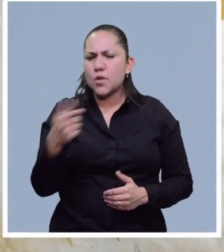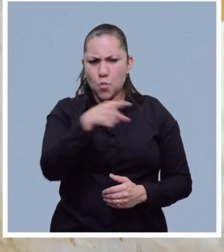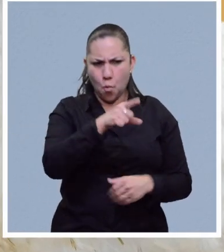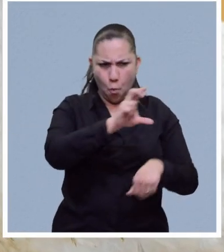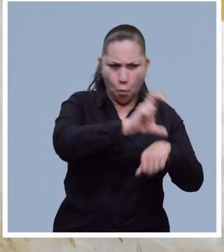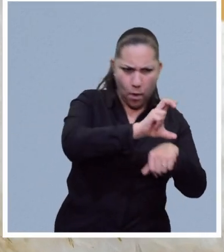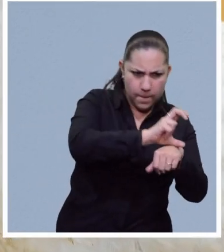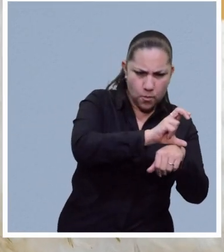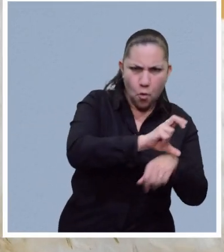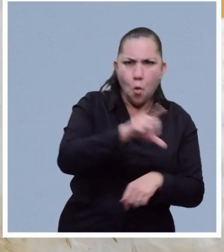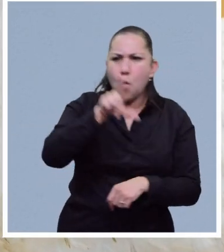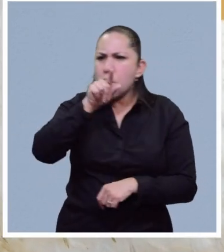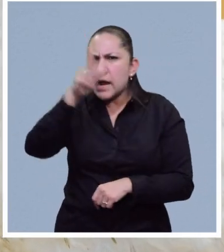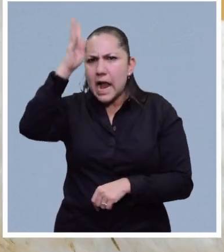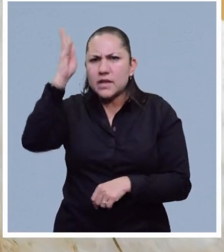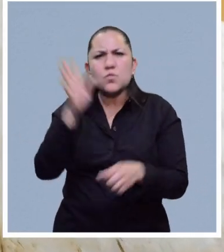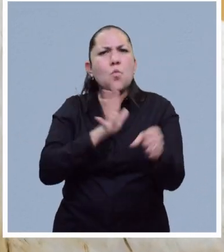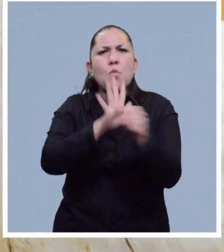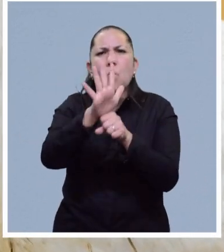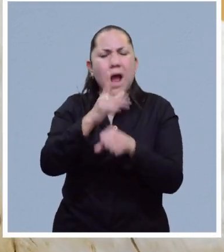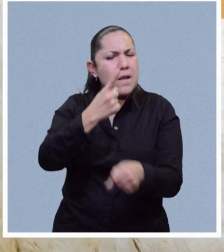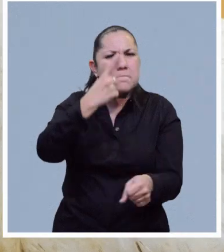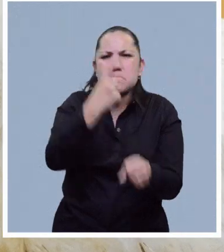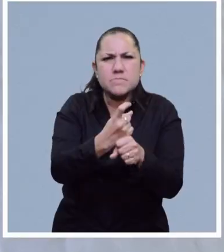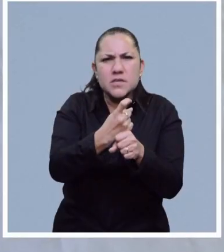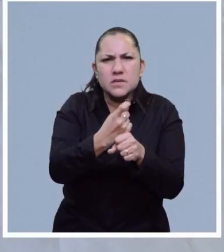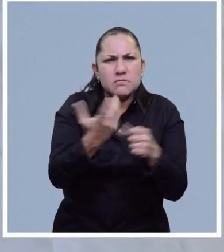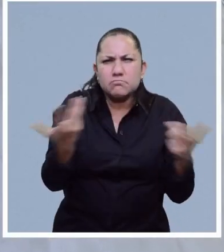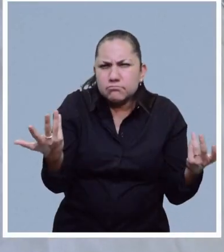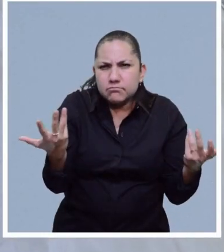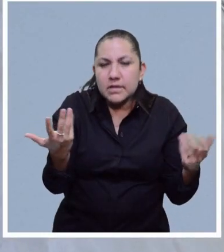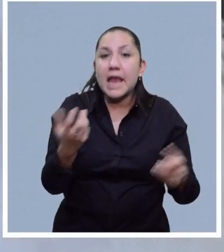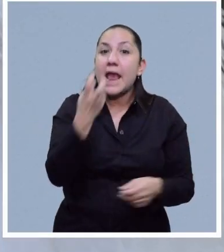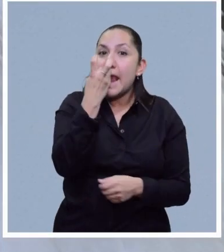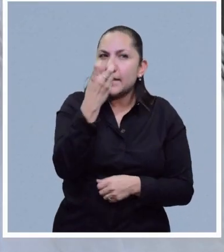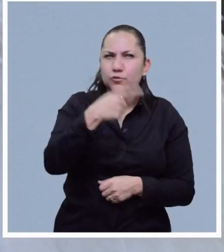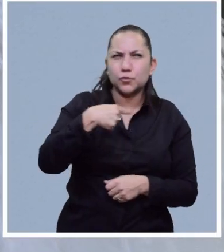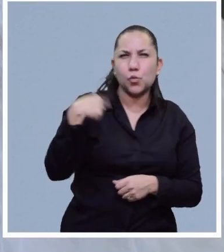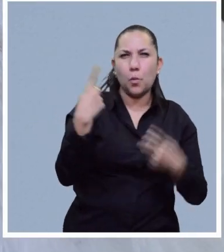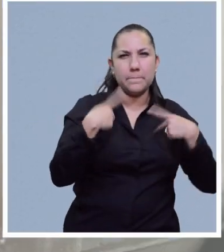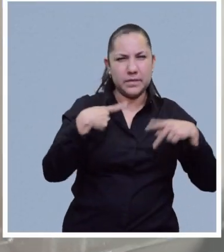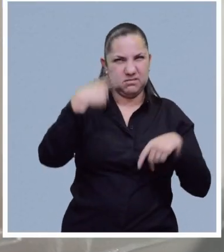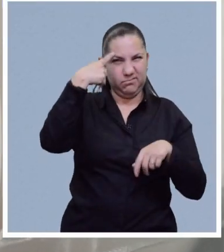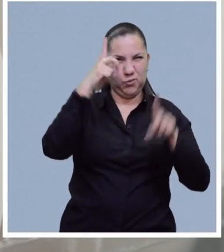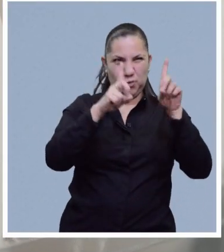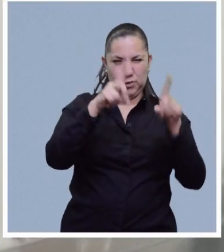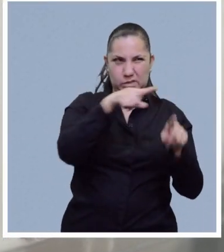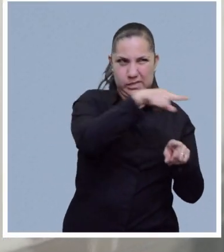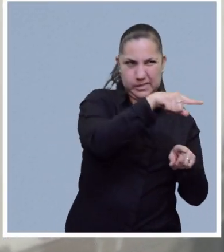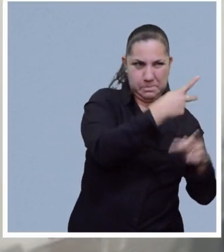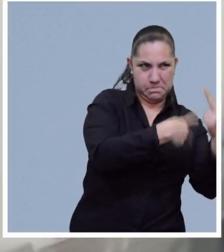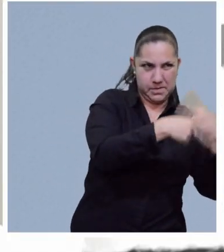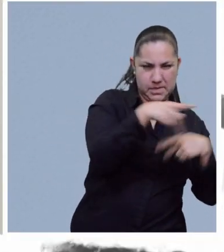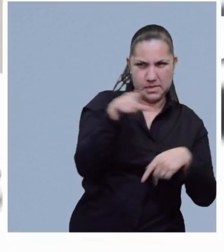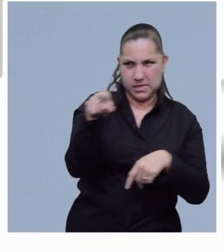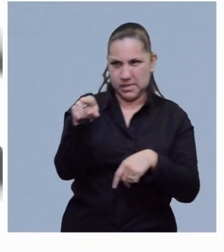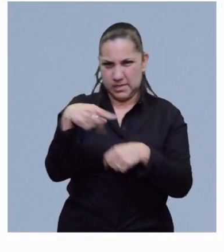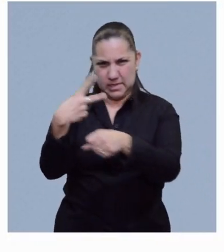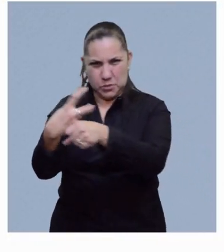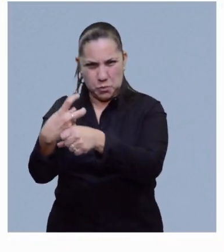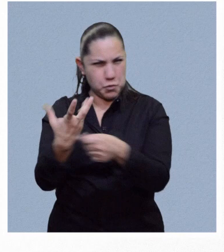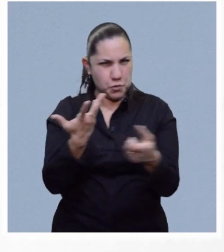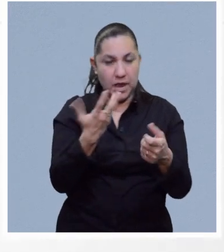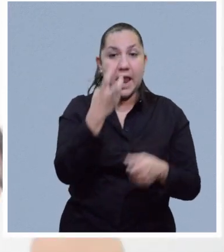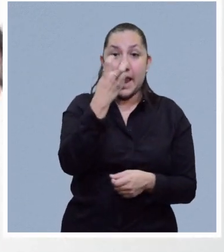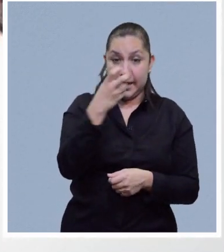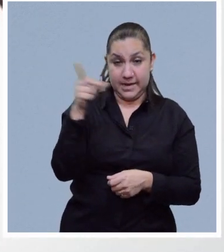¿Qué fue primero, el huevo o la gallina? Es una pregunta que nos hemos planteado alguna vez y tiene una explicación biológica. Un